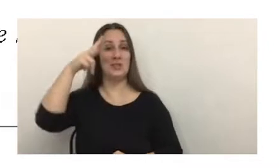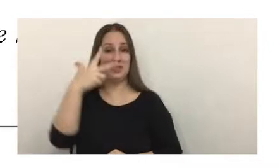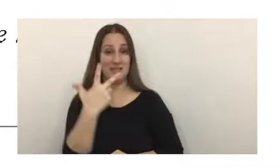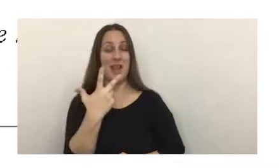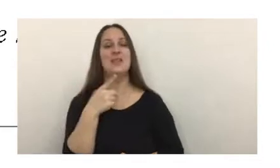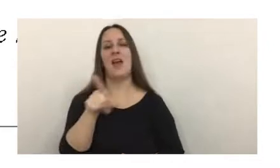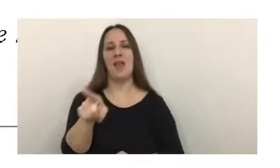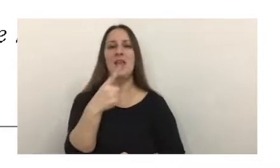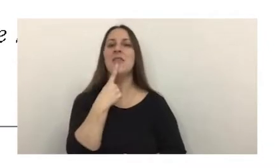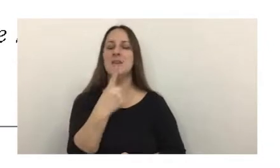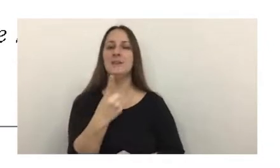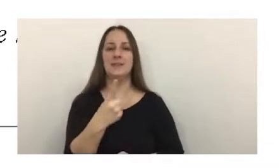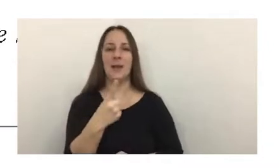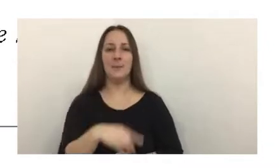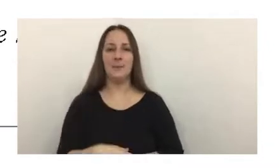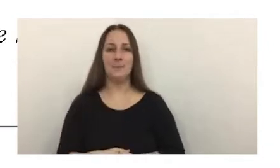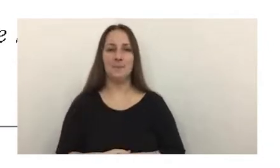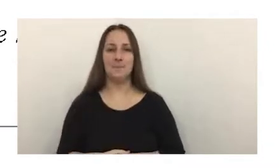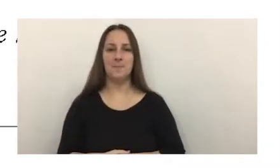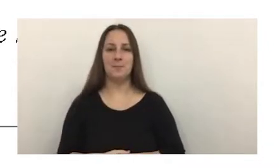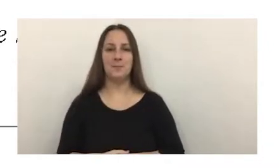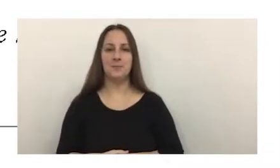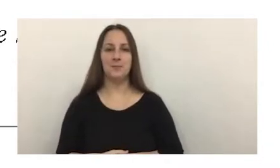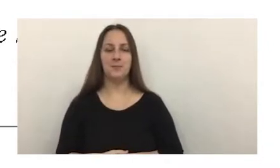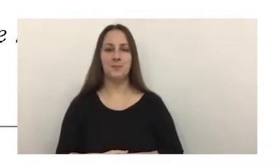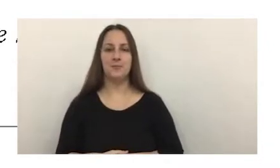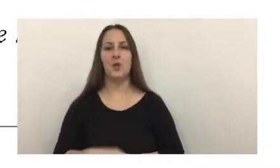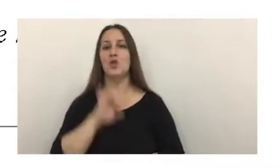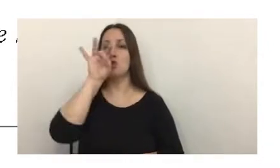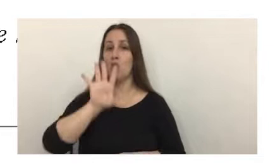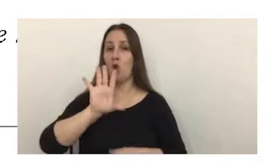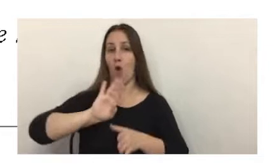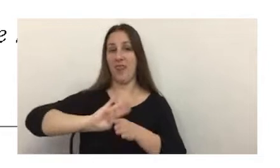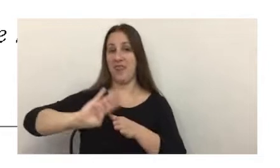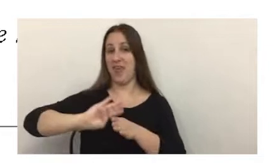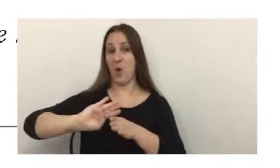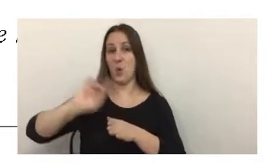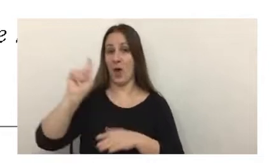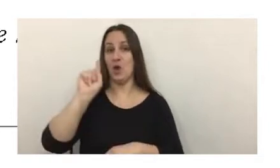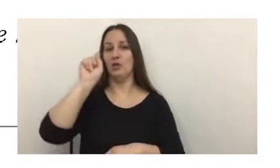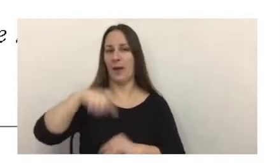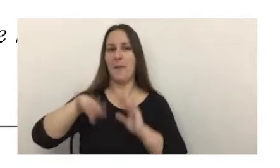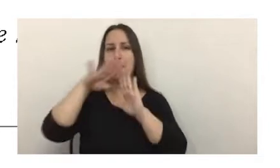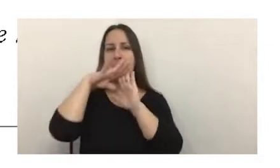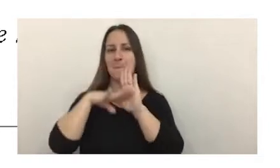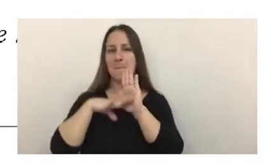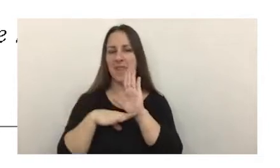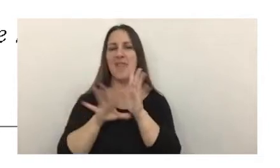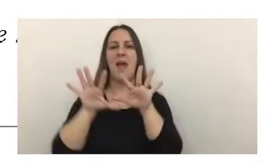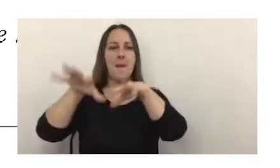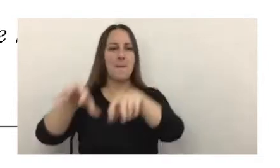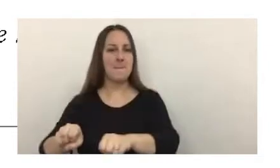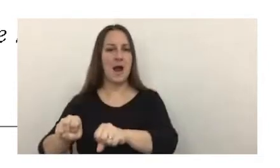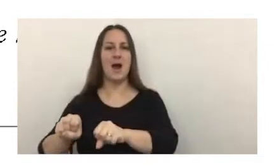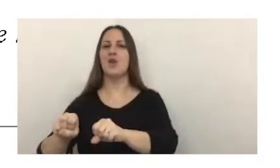que implica no solamente la deuda, sino las medidas cautelares de embargo o